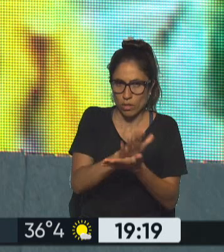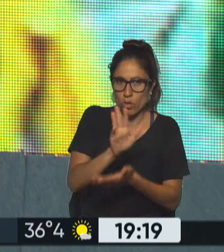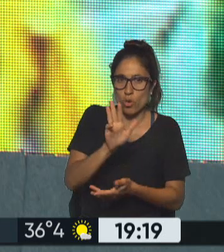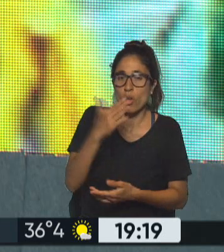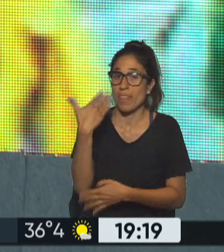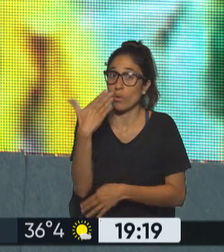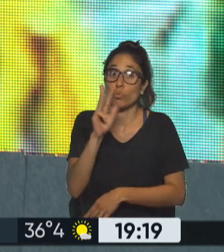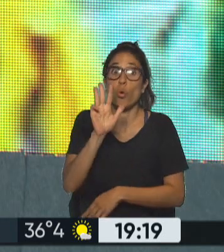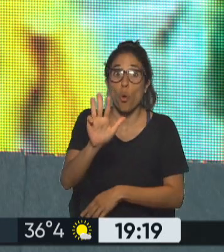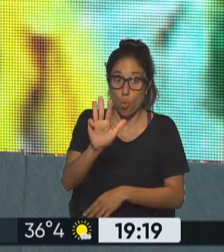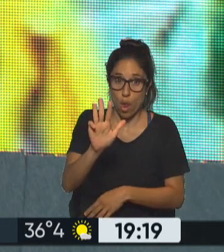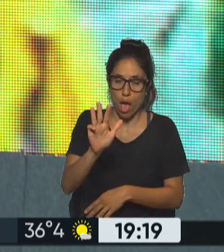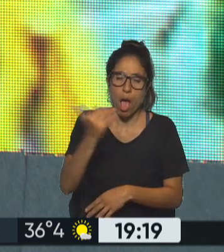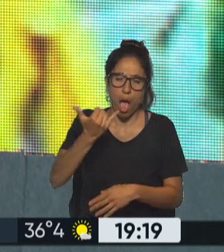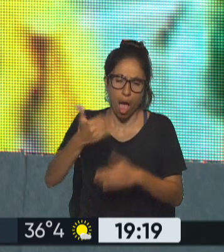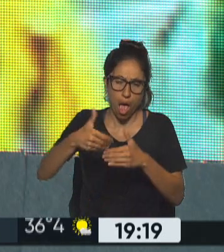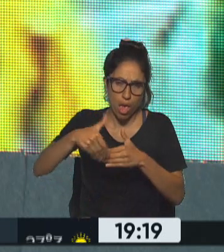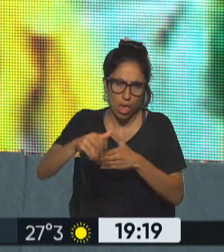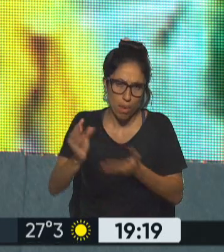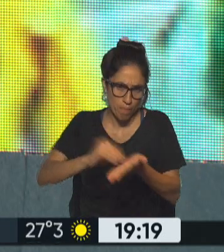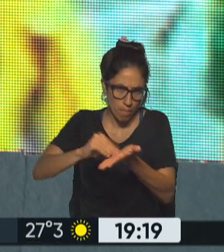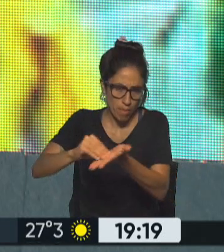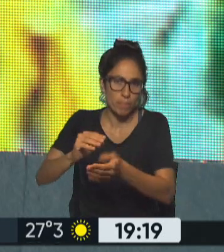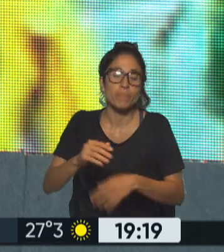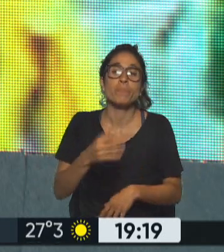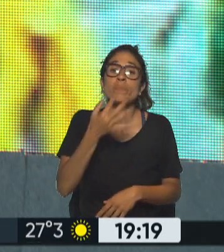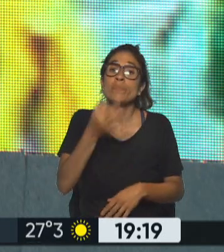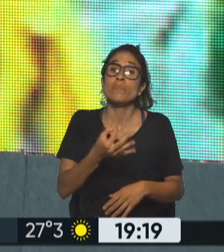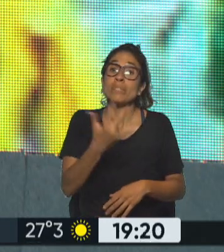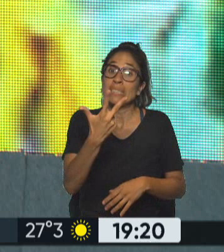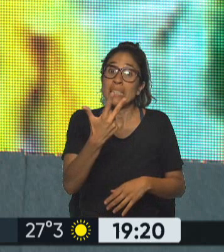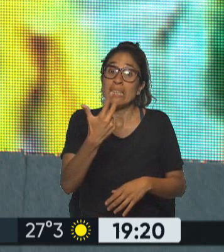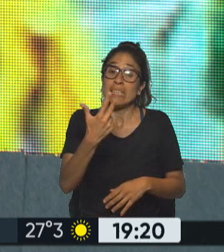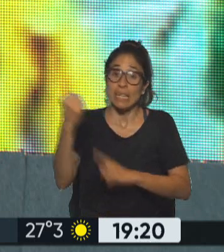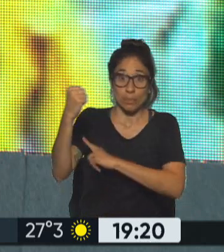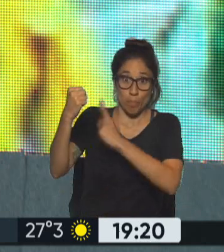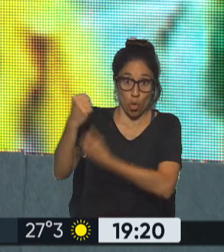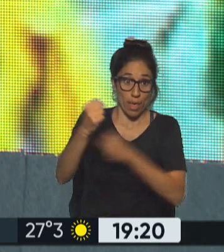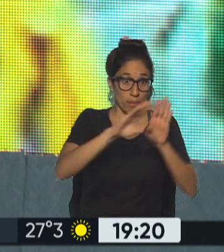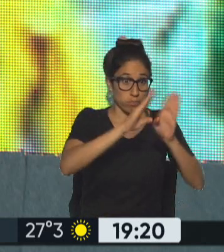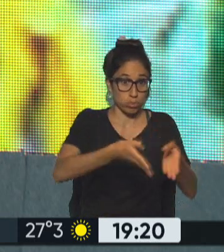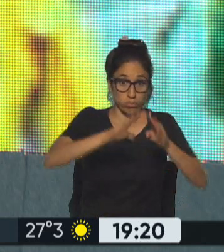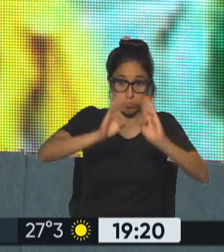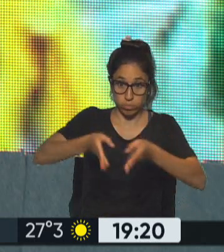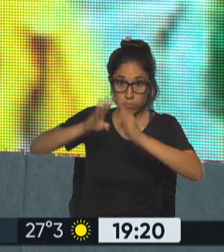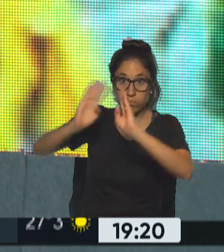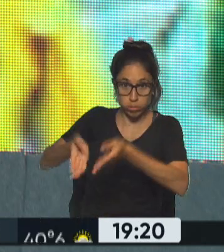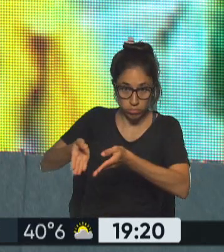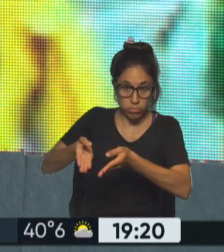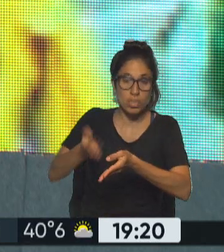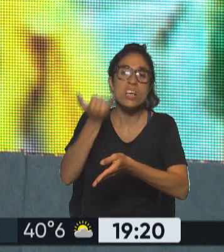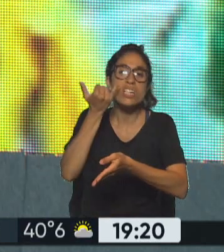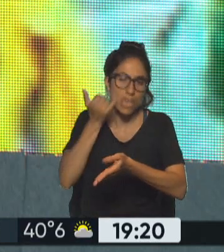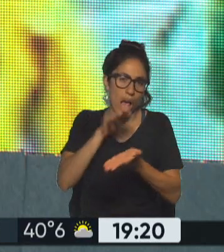tres edificios federales fueron recuperados por el gobierno federal que me parece que es importante yo creo que tiene que ver a partir de la